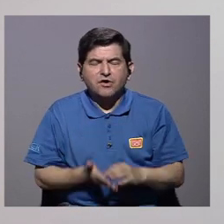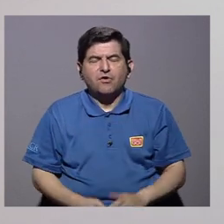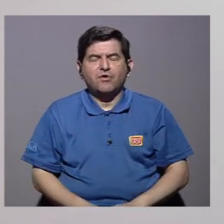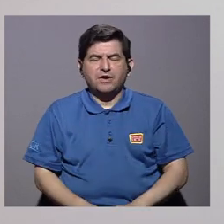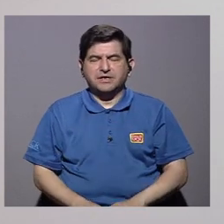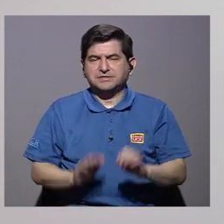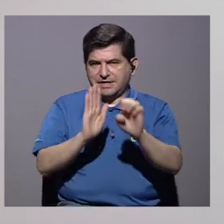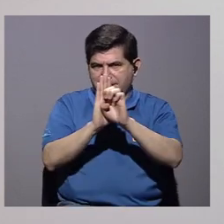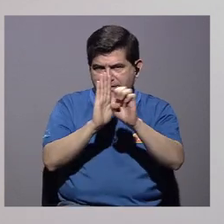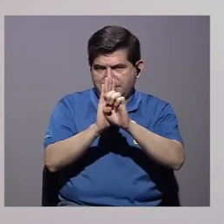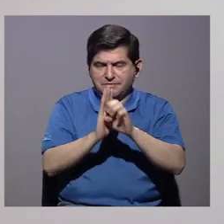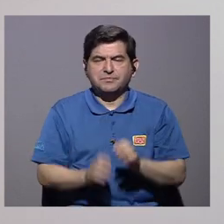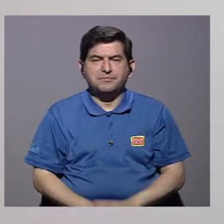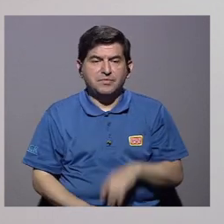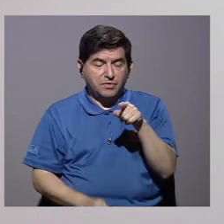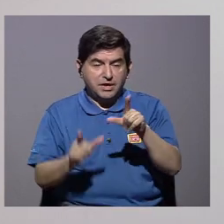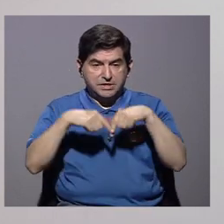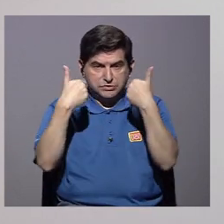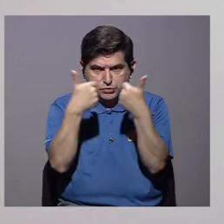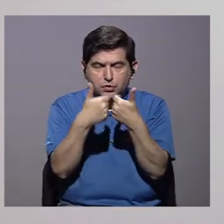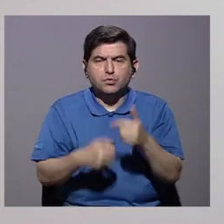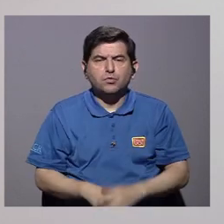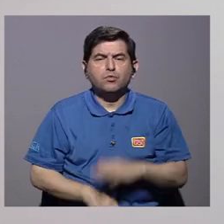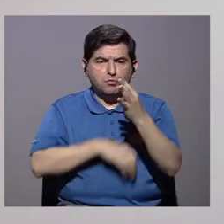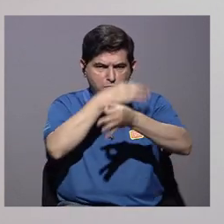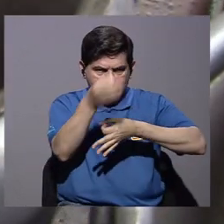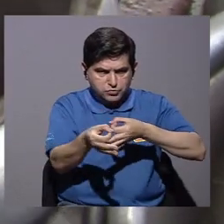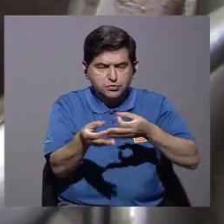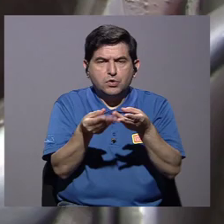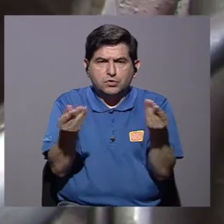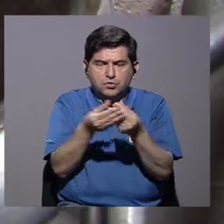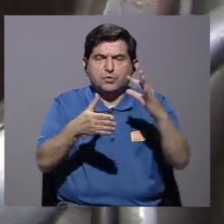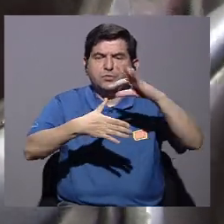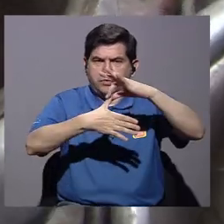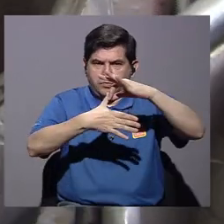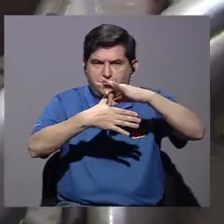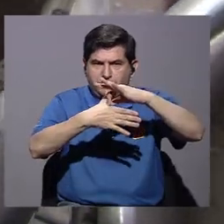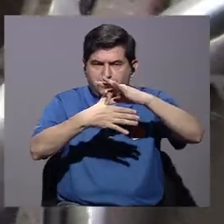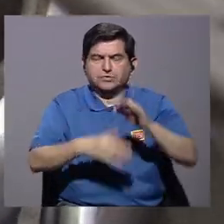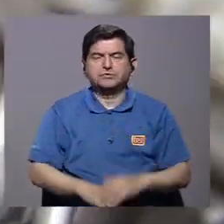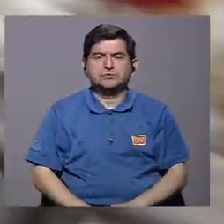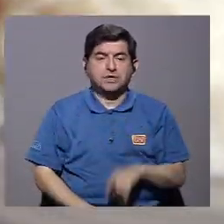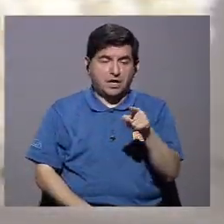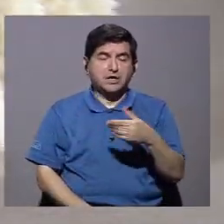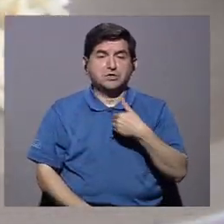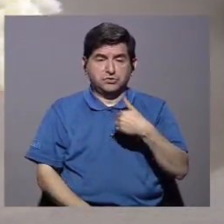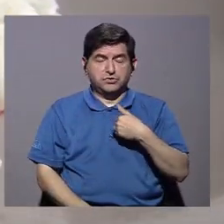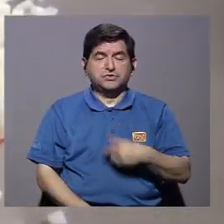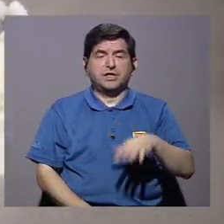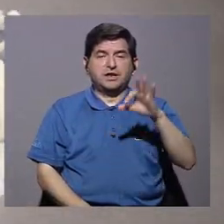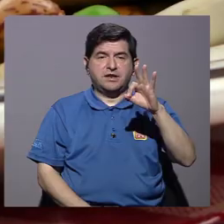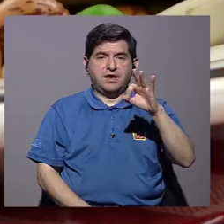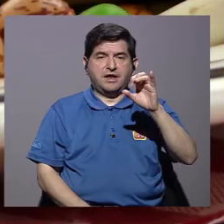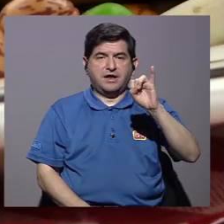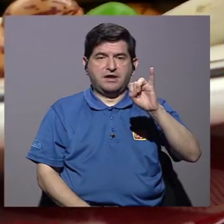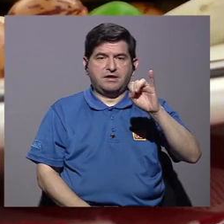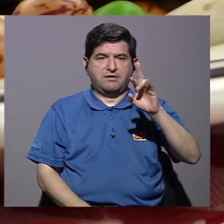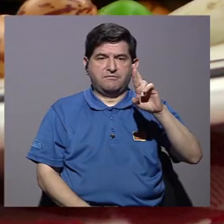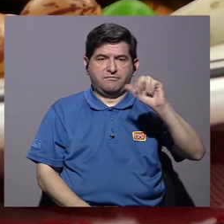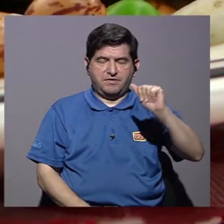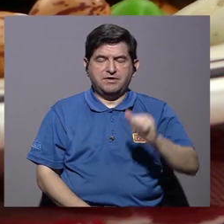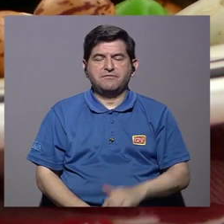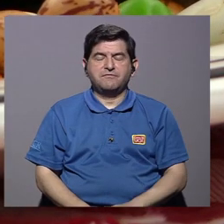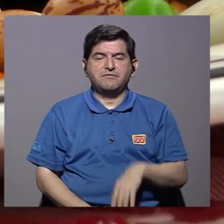garbanzos, las lentejas, que son un muy buen sustituto de los productos cárnicos, ya que son ricos en fibra, en